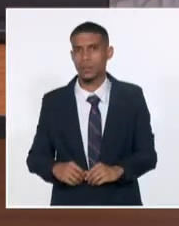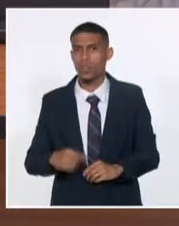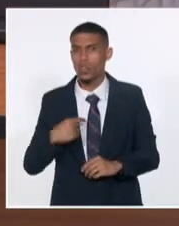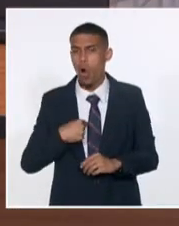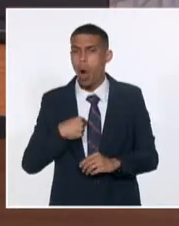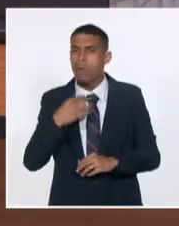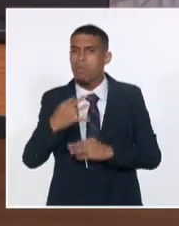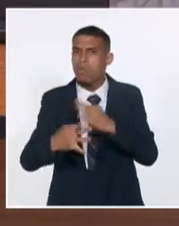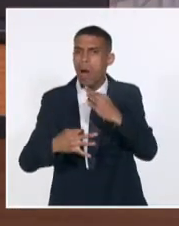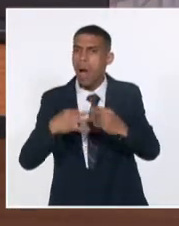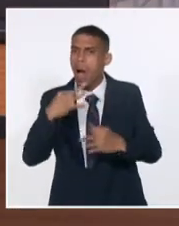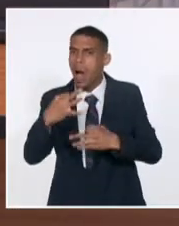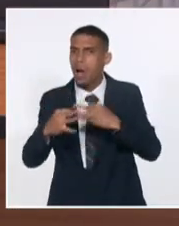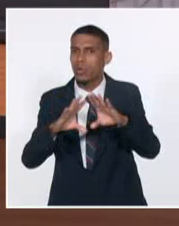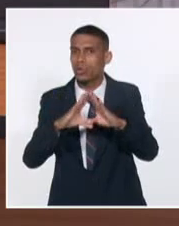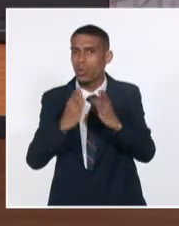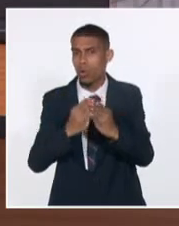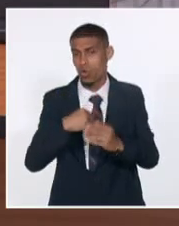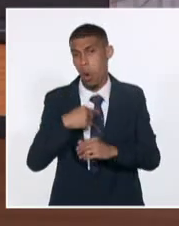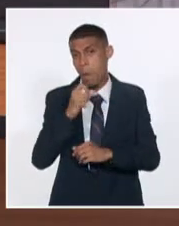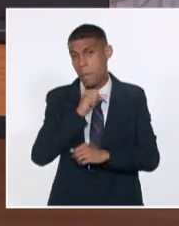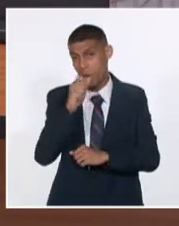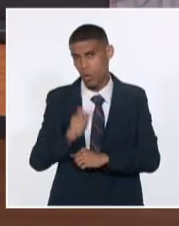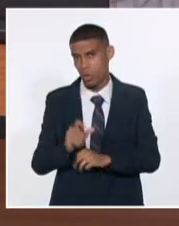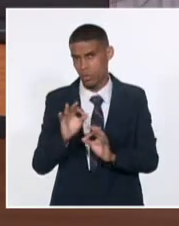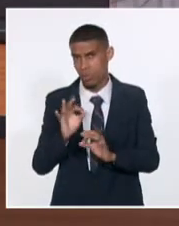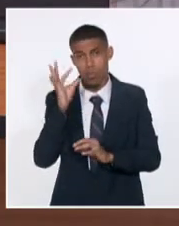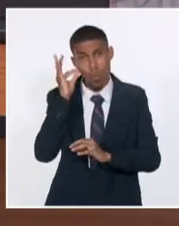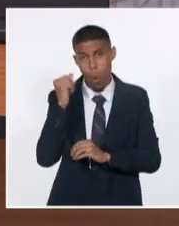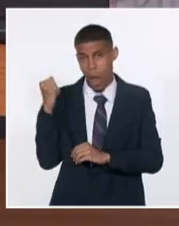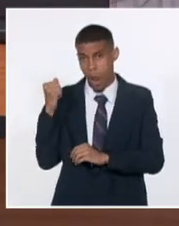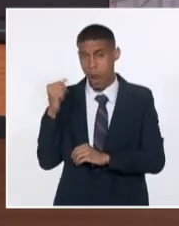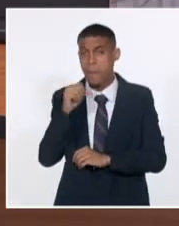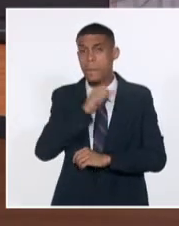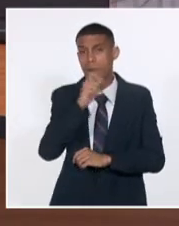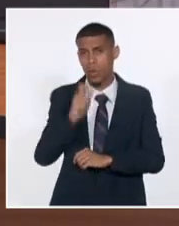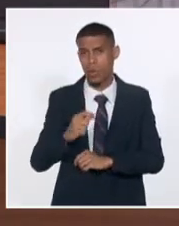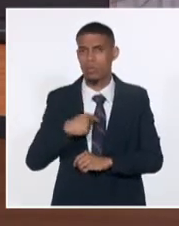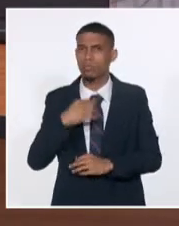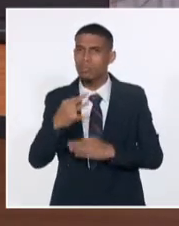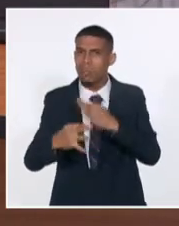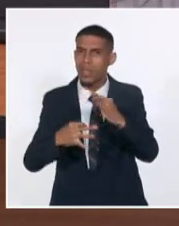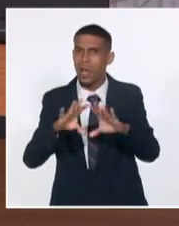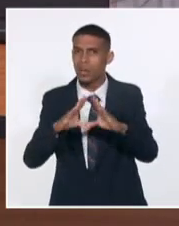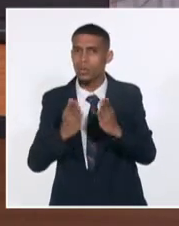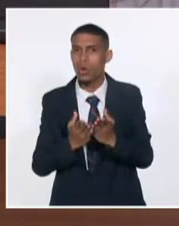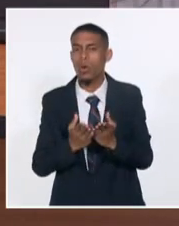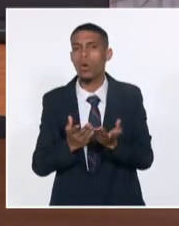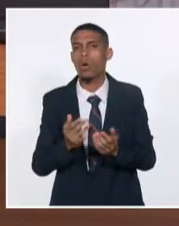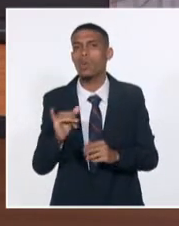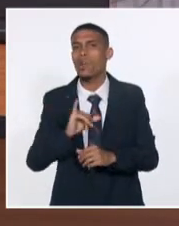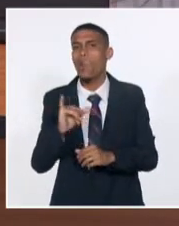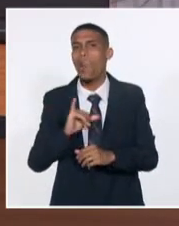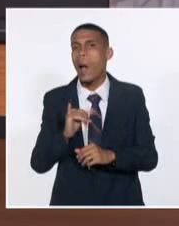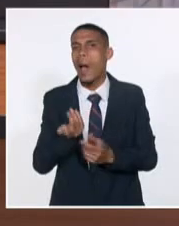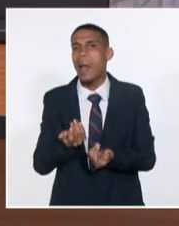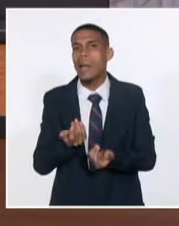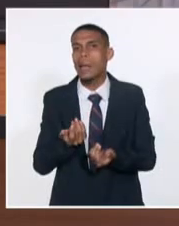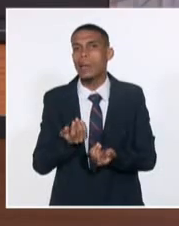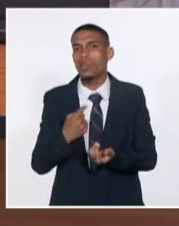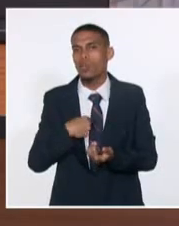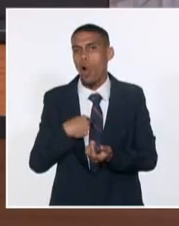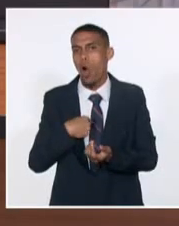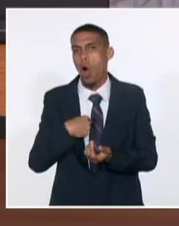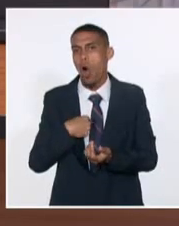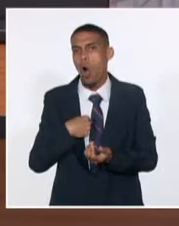de mis pequeñas crónicas, que pude haber escrito apurado o no, pero que lo ameritaban, es un pedazo de mi alma y están escritas